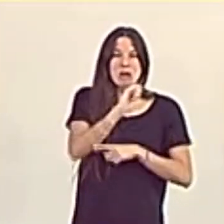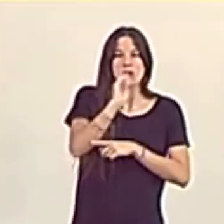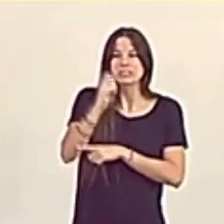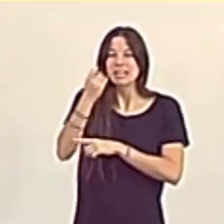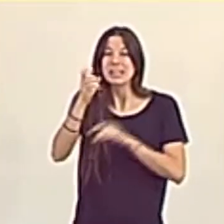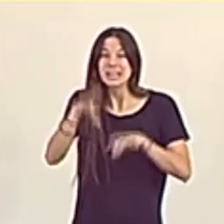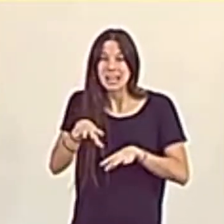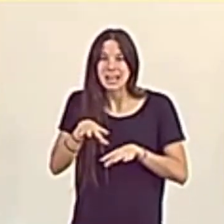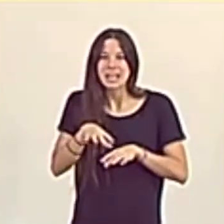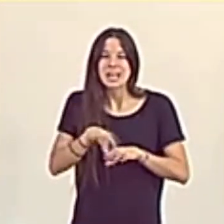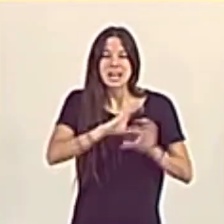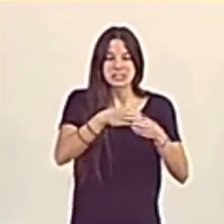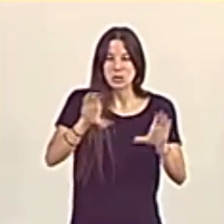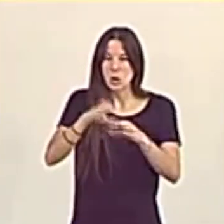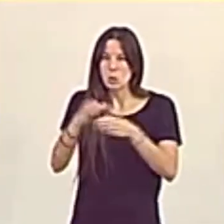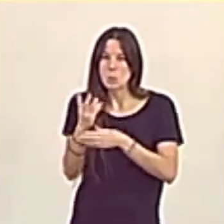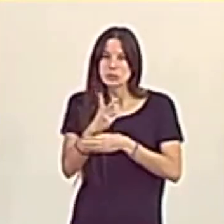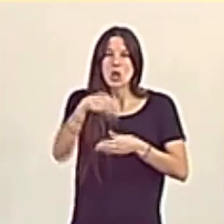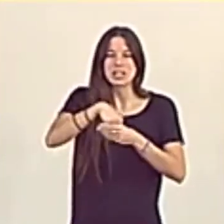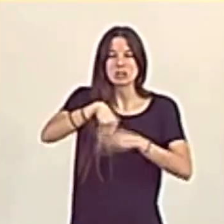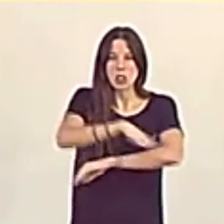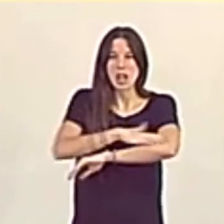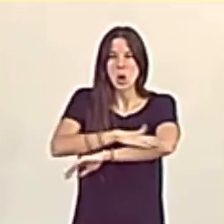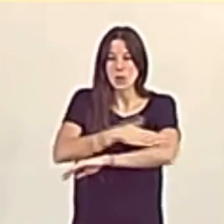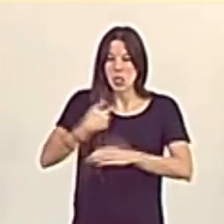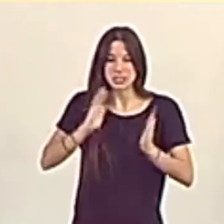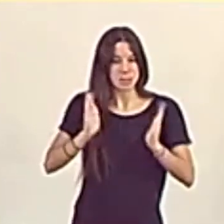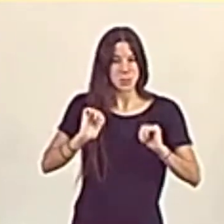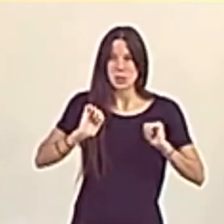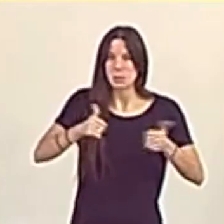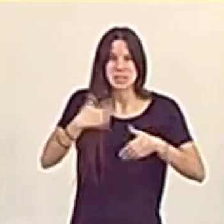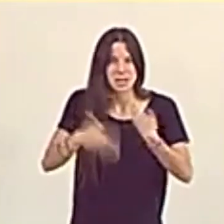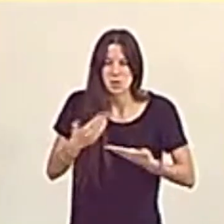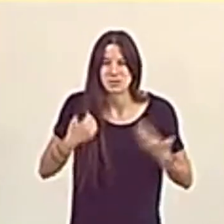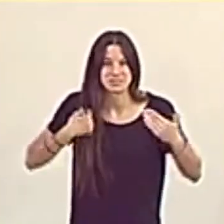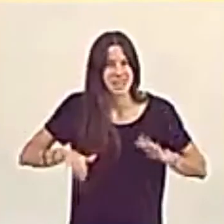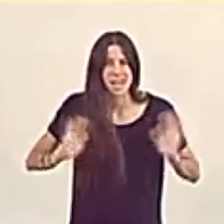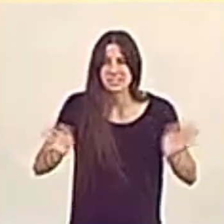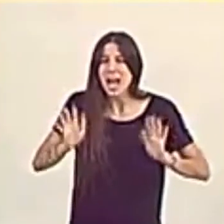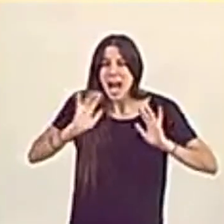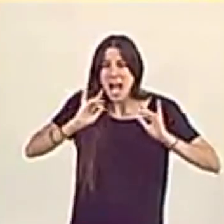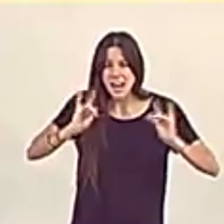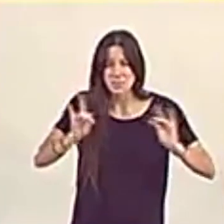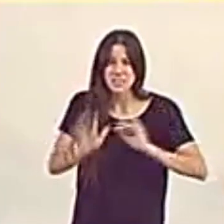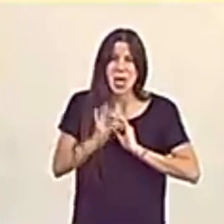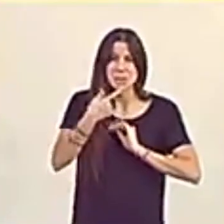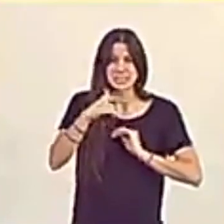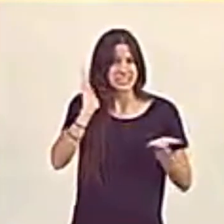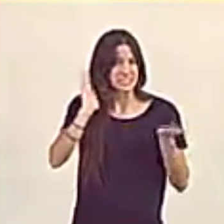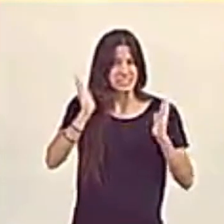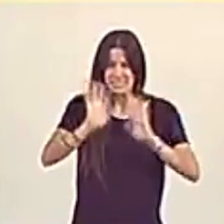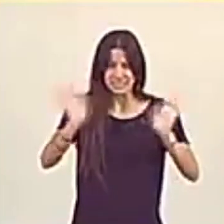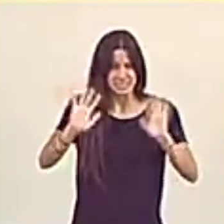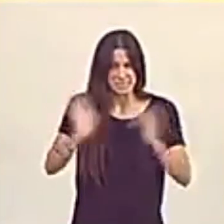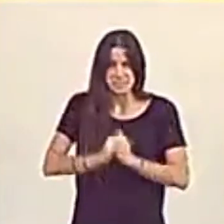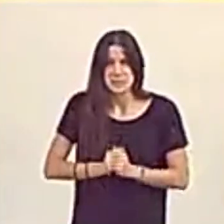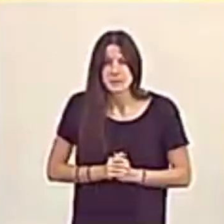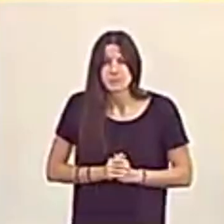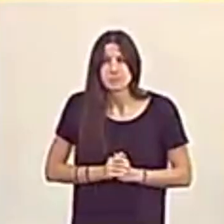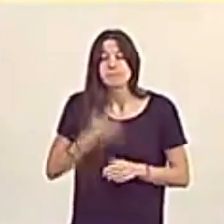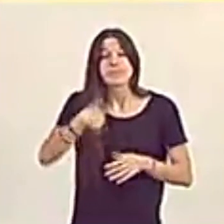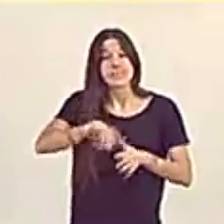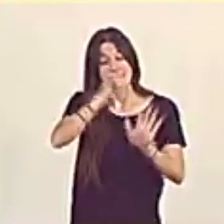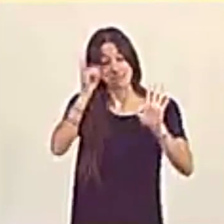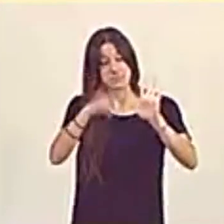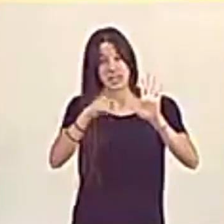del Gobierno desde el minuto uno. Es alarmante y es grotesco. Y llegamos a la quinta y